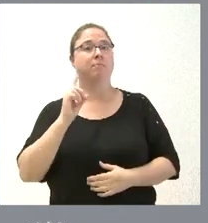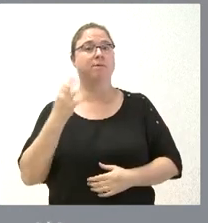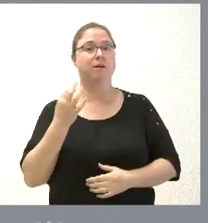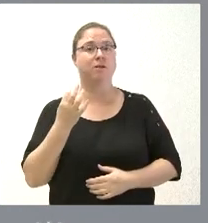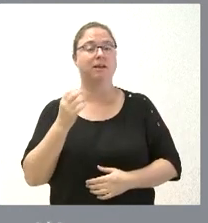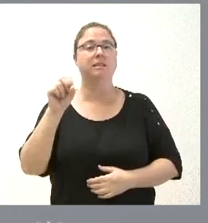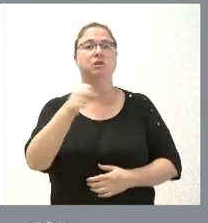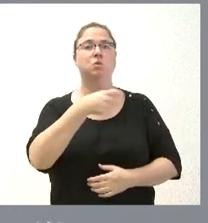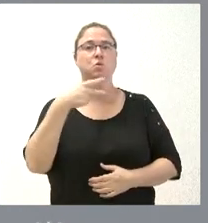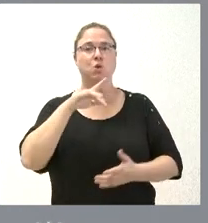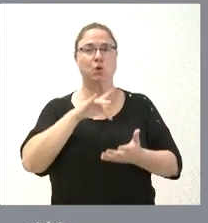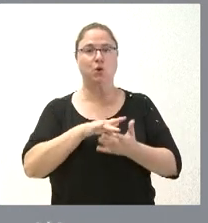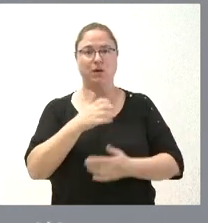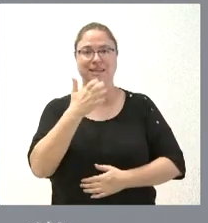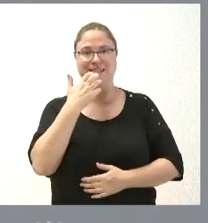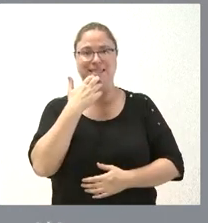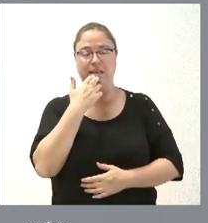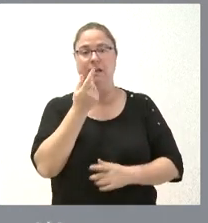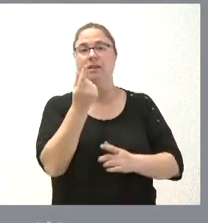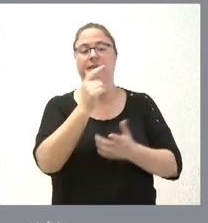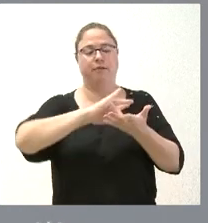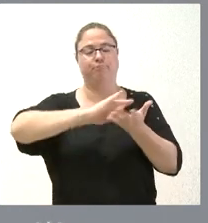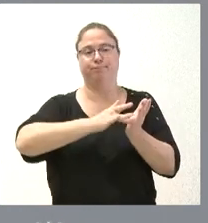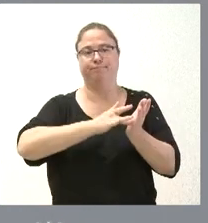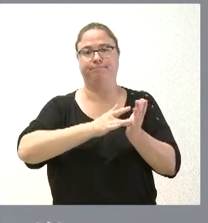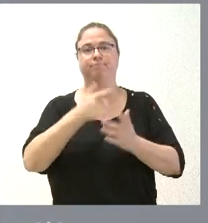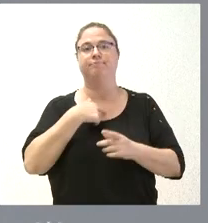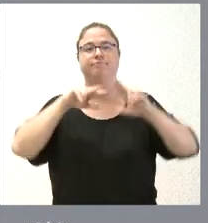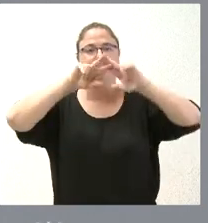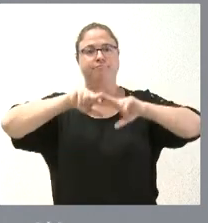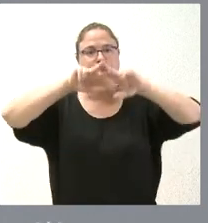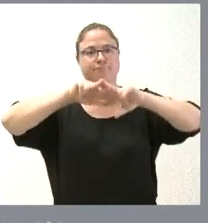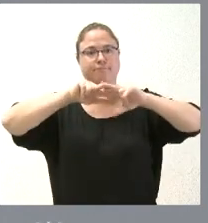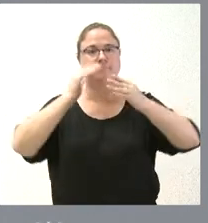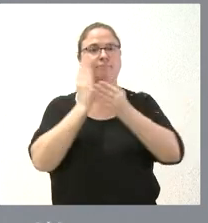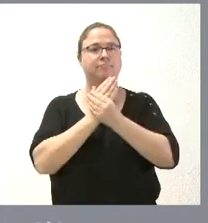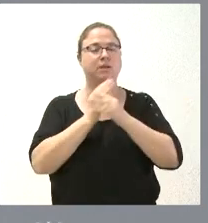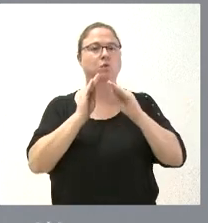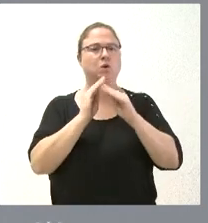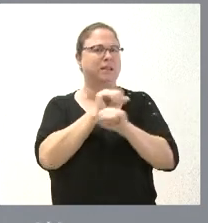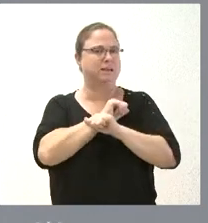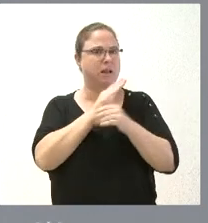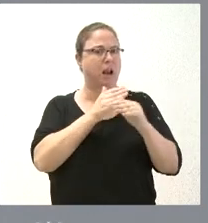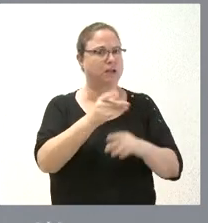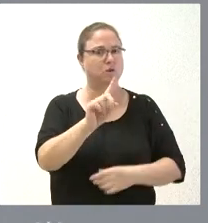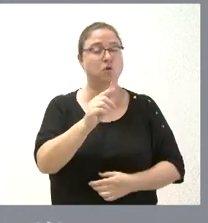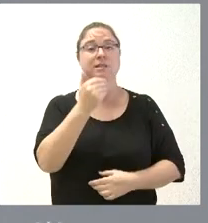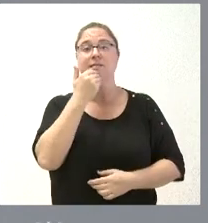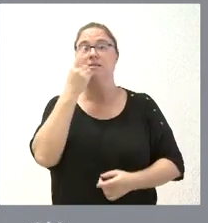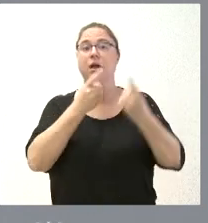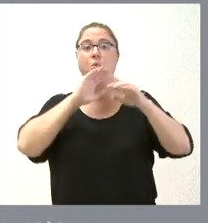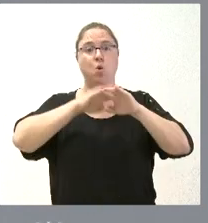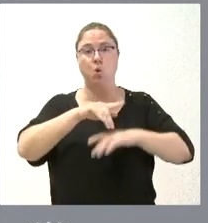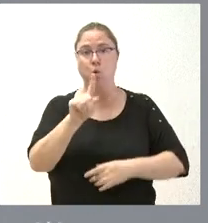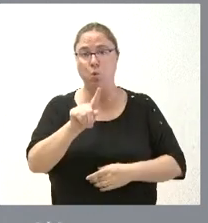la resolución se produce cuando se agota el crédito y, por tanto, hay que analizar solo esos expedientes, no hay que esperar al resto y, por tanto, si alguien no cumple las